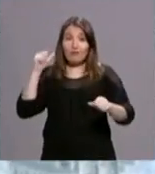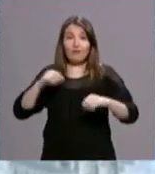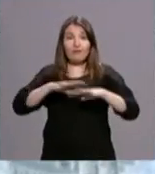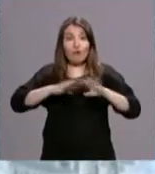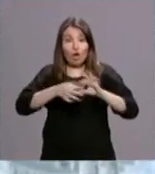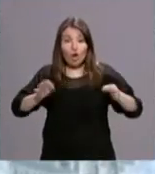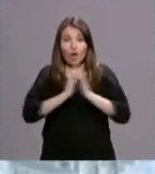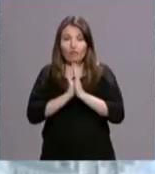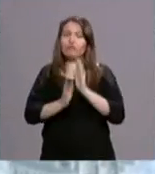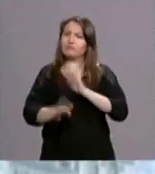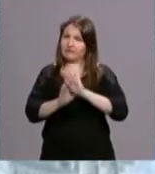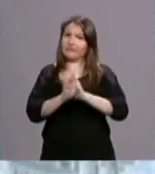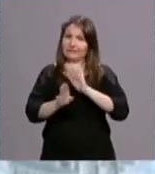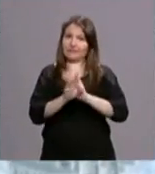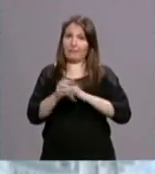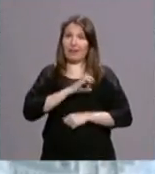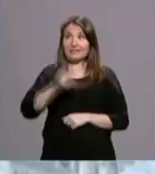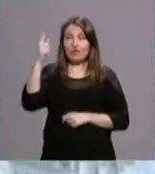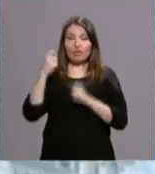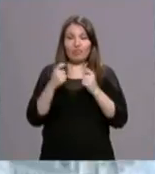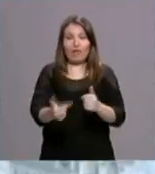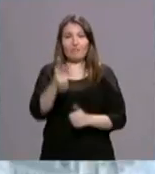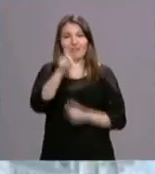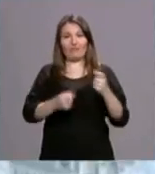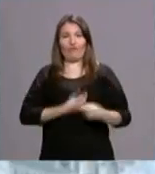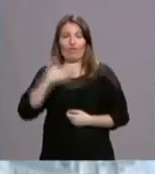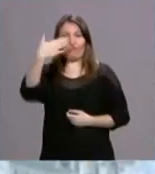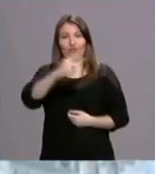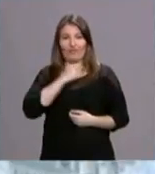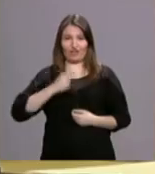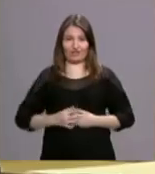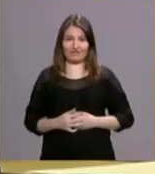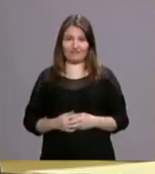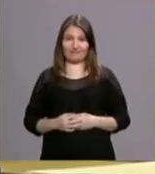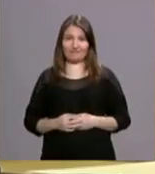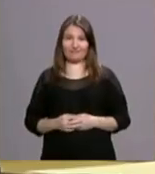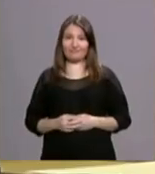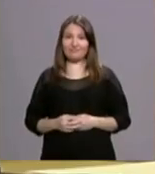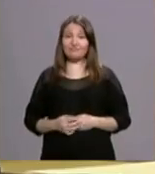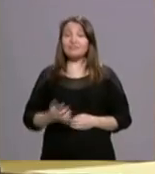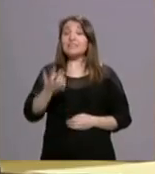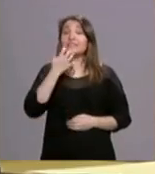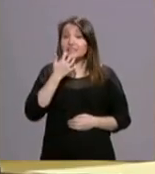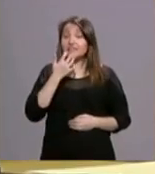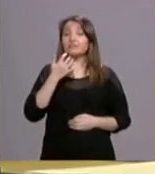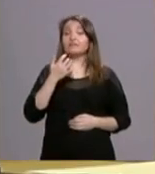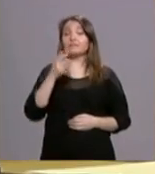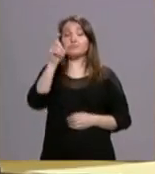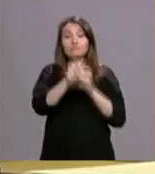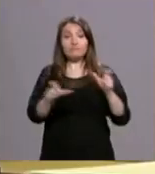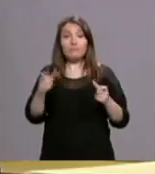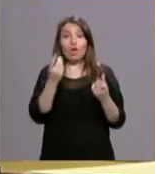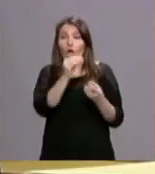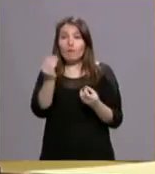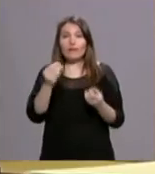implicación para que el Señor siga enviando más vocaciones al seminario. Si no hay vocaciones al ministerio sacerdotal, no hay